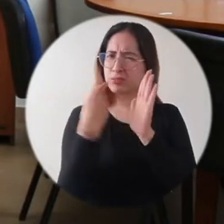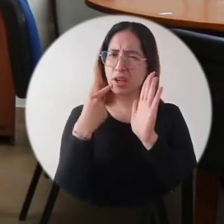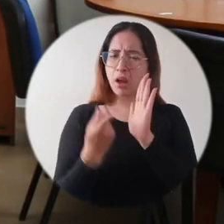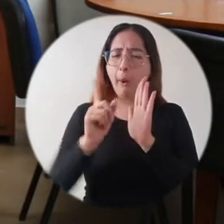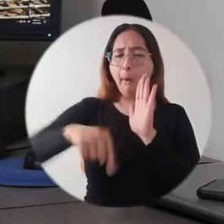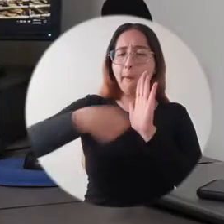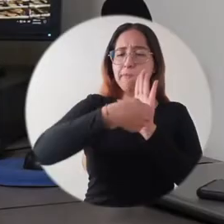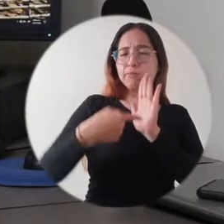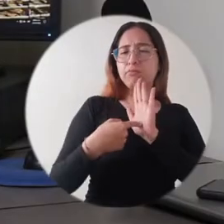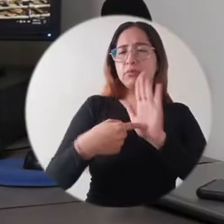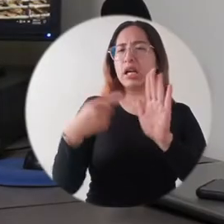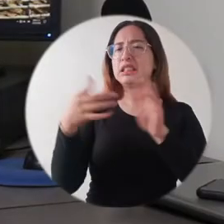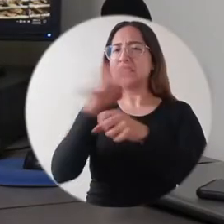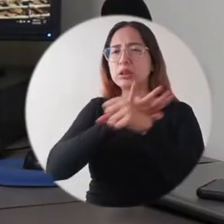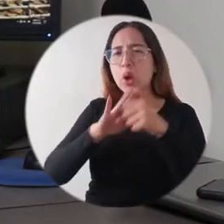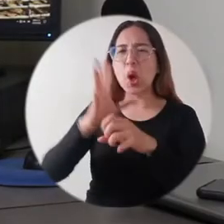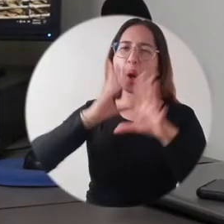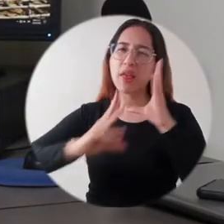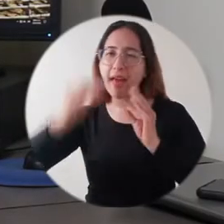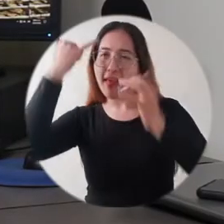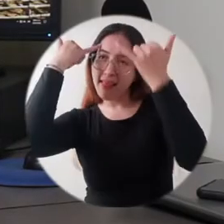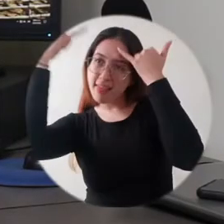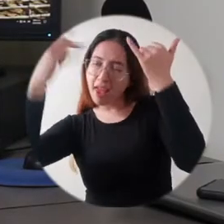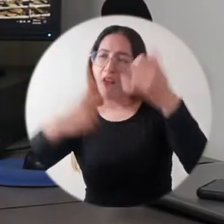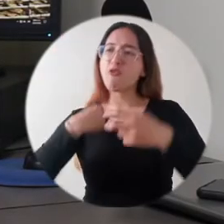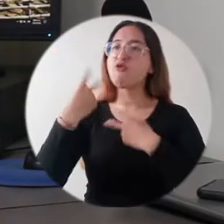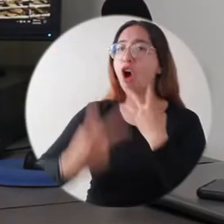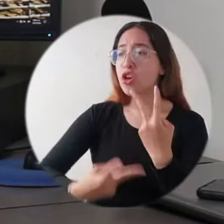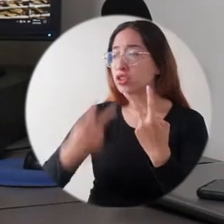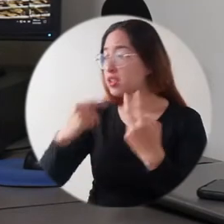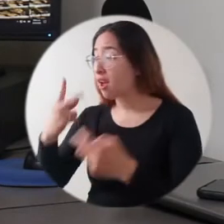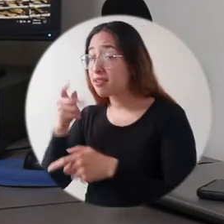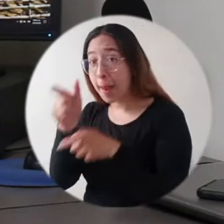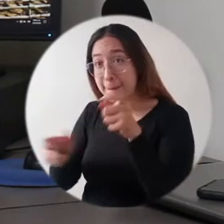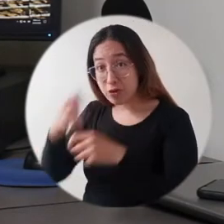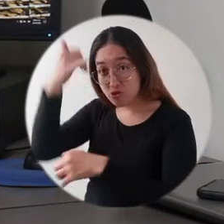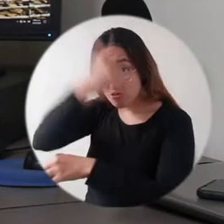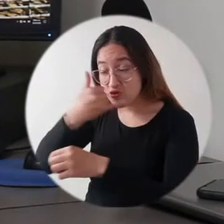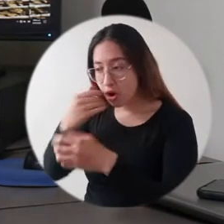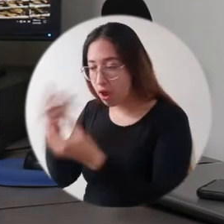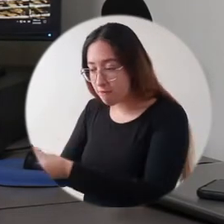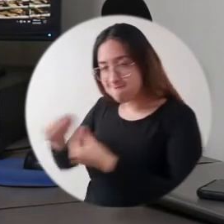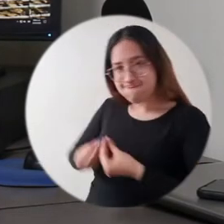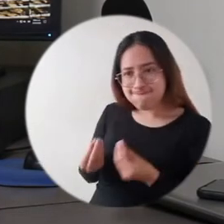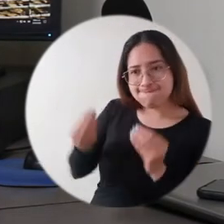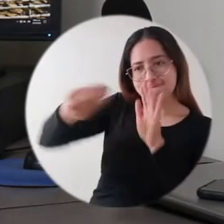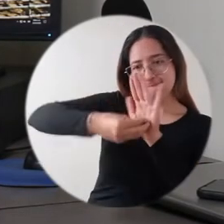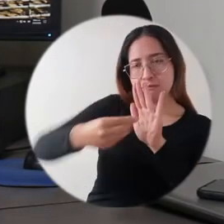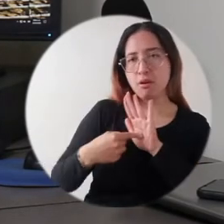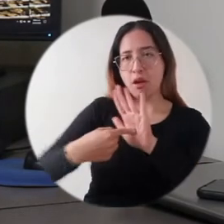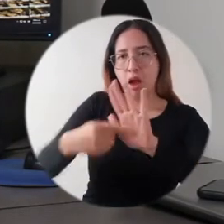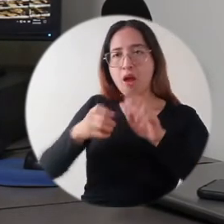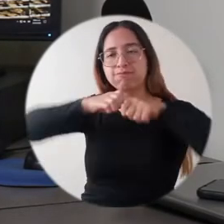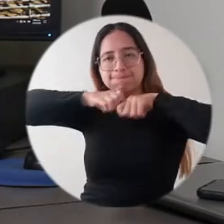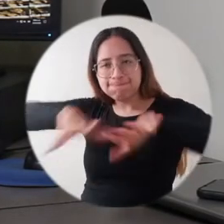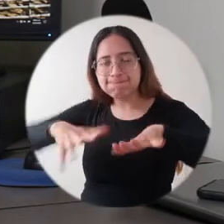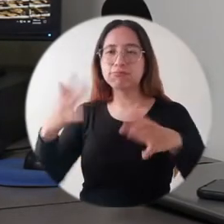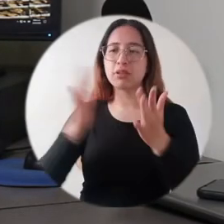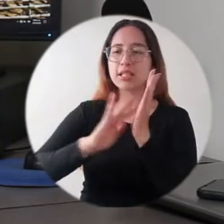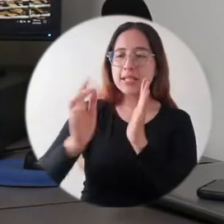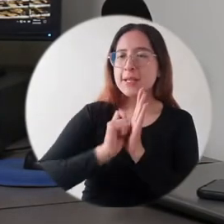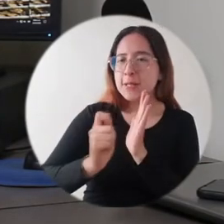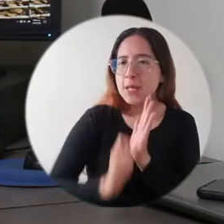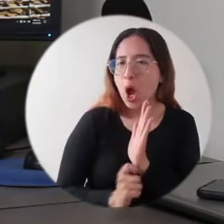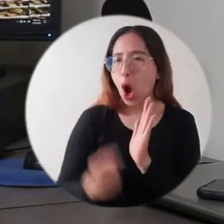políticas. El dejar hablar permite que muchas personas tengan la posibilidad de escribir y publicar sus